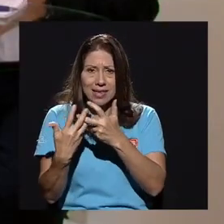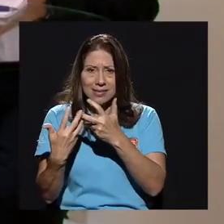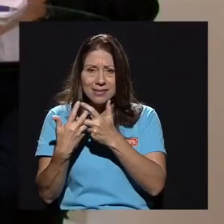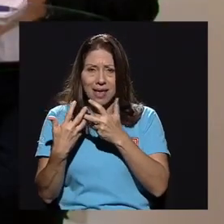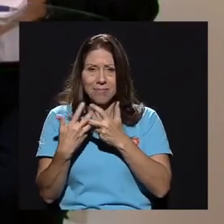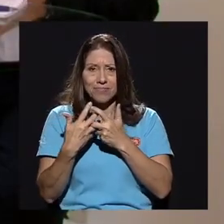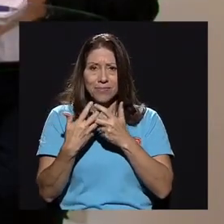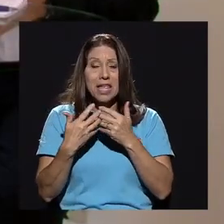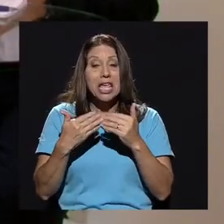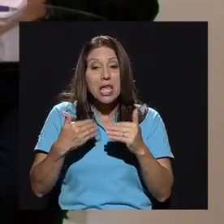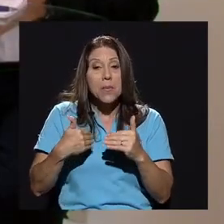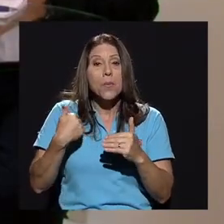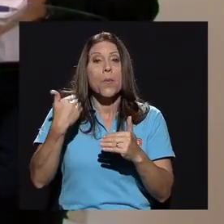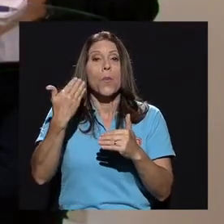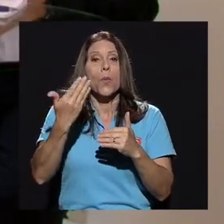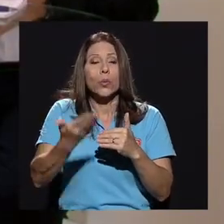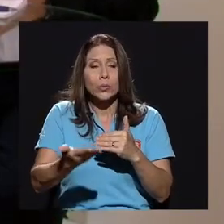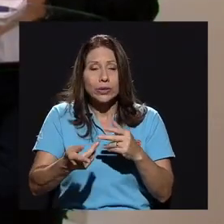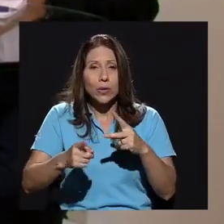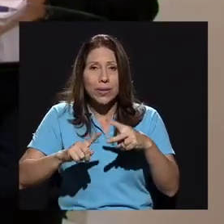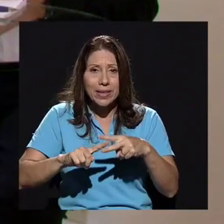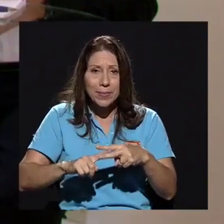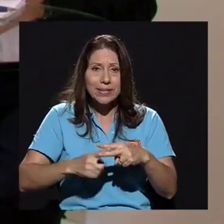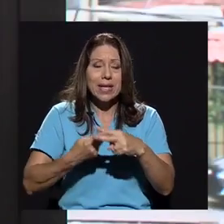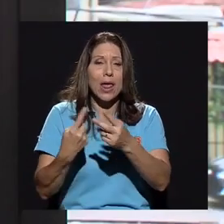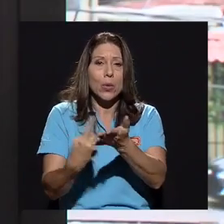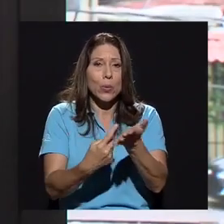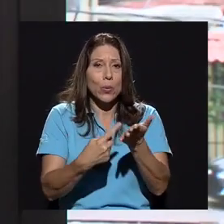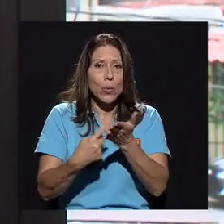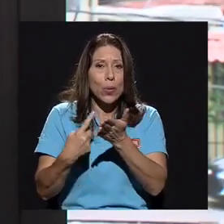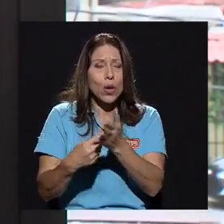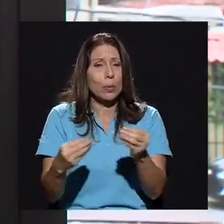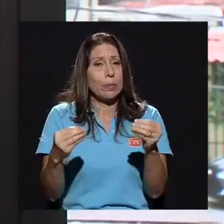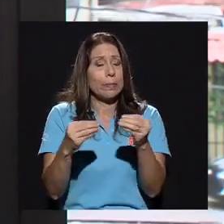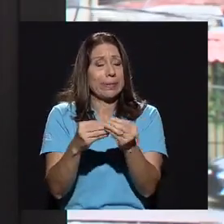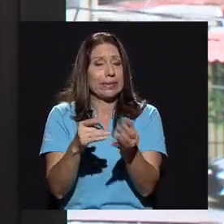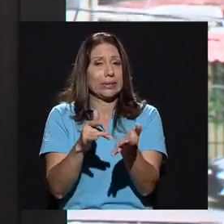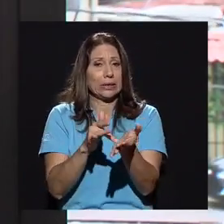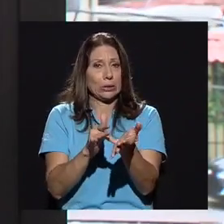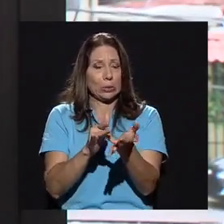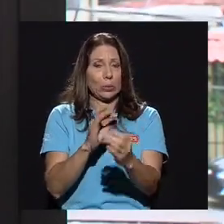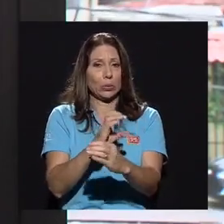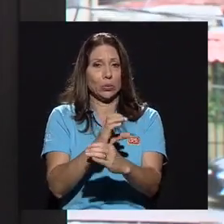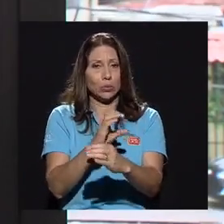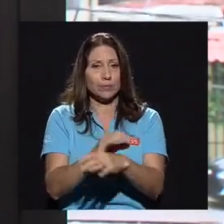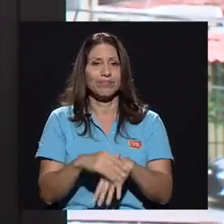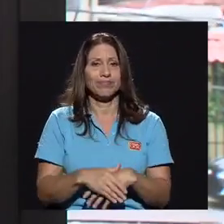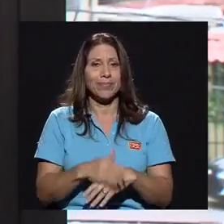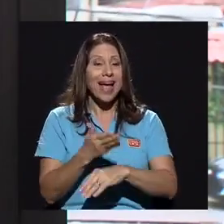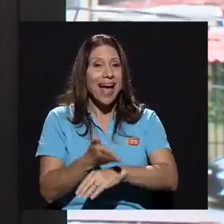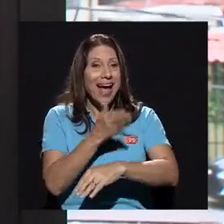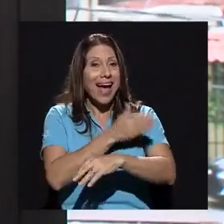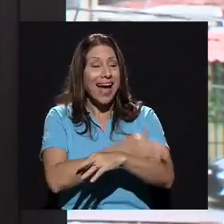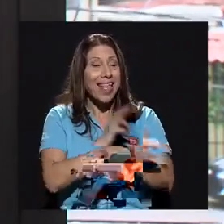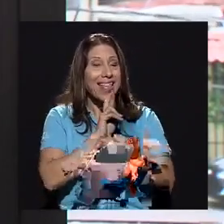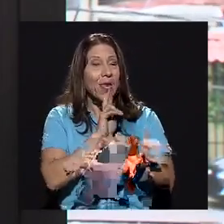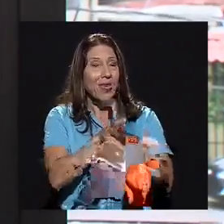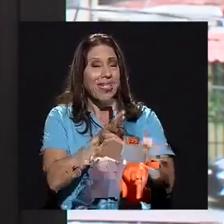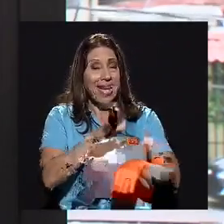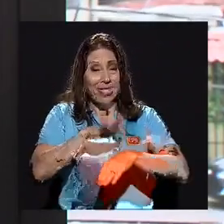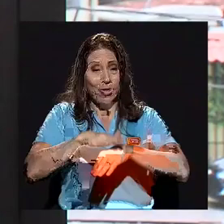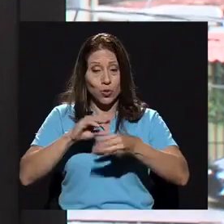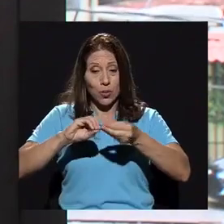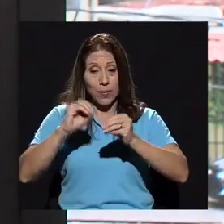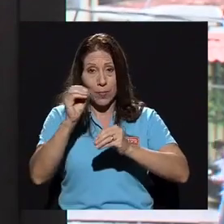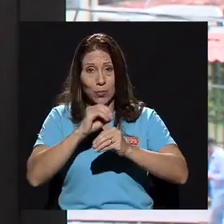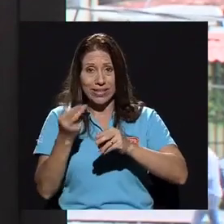y posteriormente se debían haber empezado a tocar los puntos álgidos. Sí, antes de contestarle específicamente